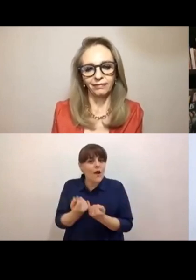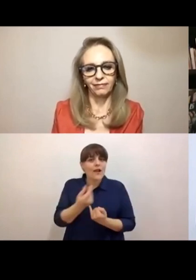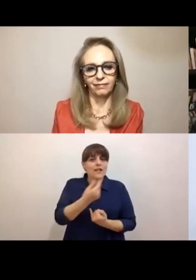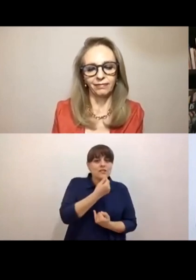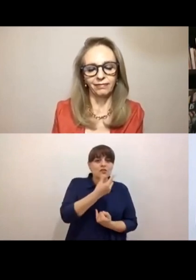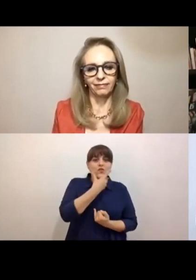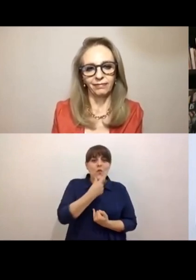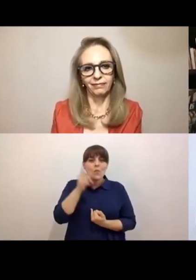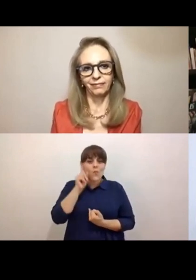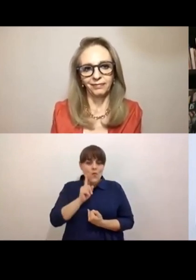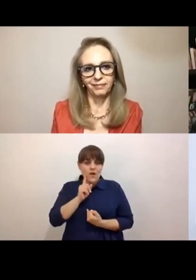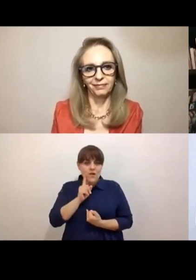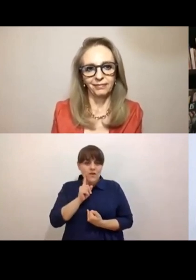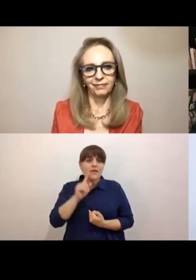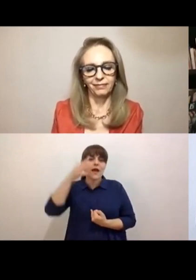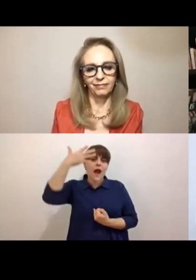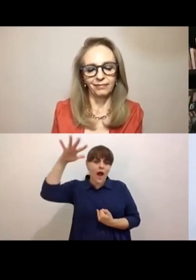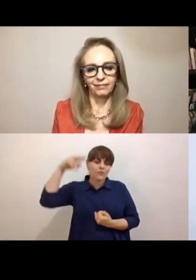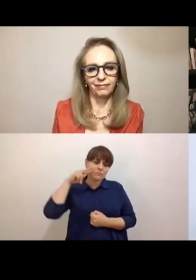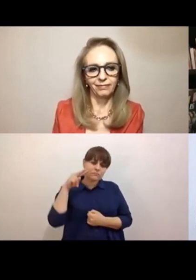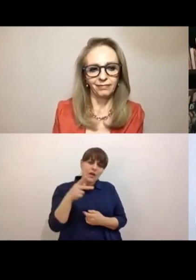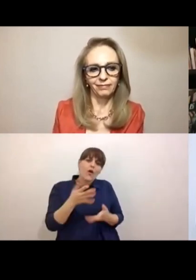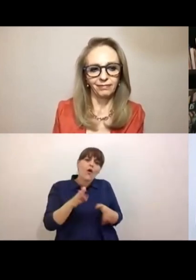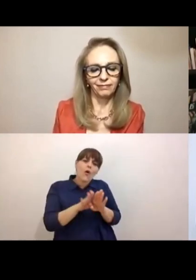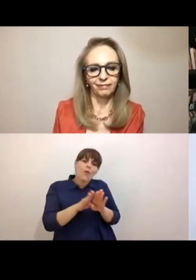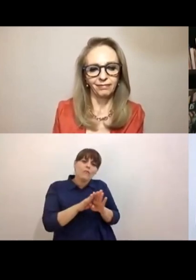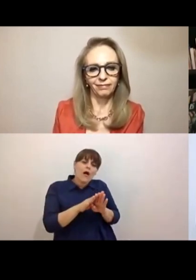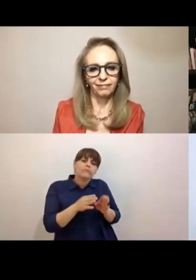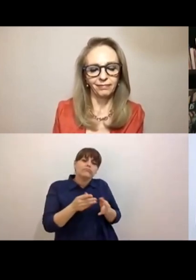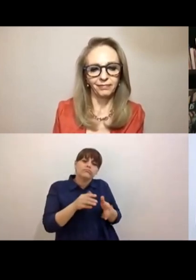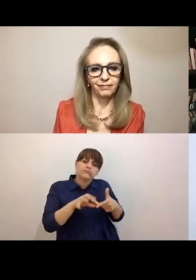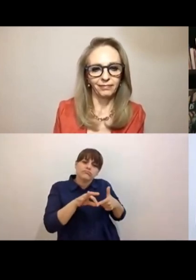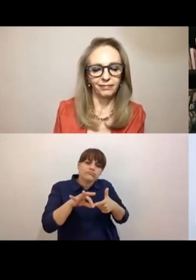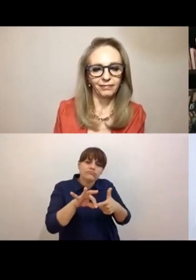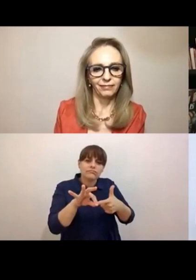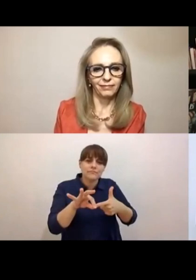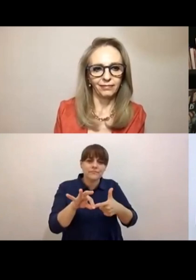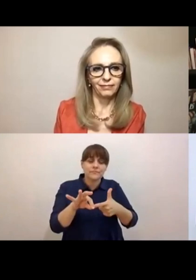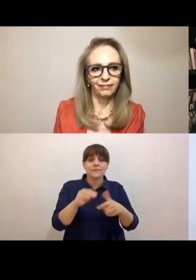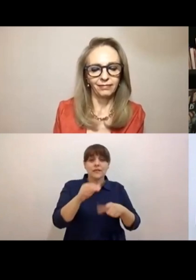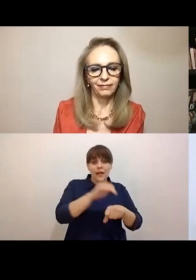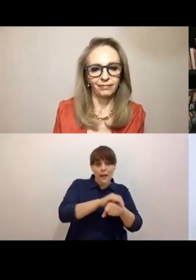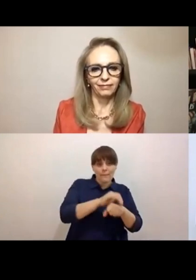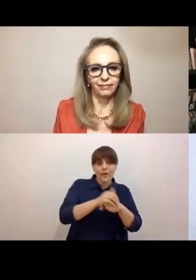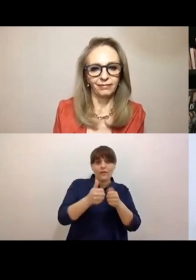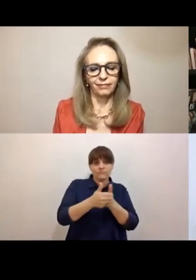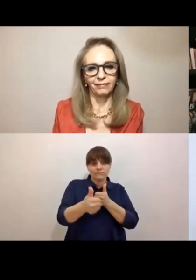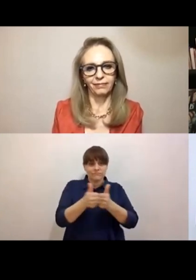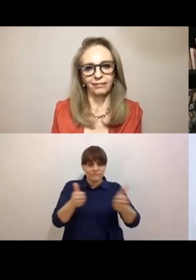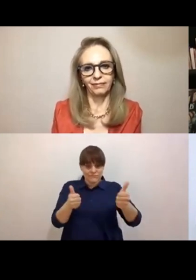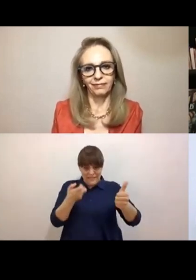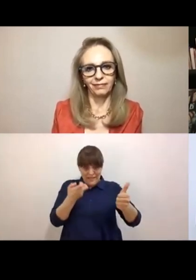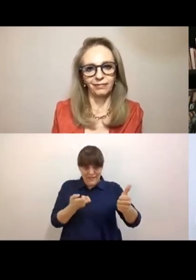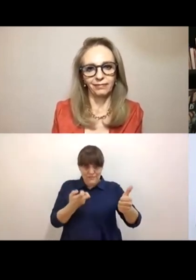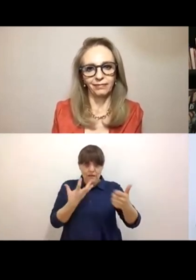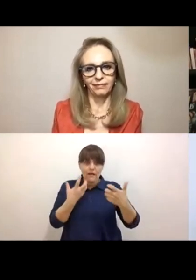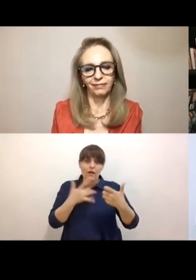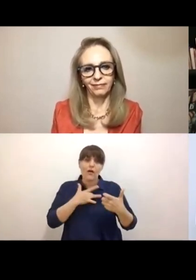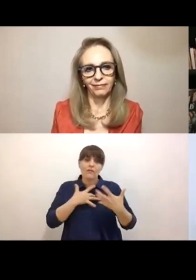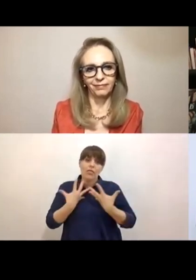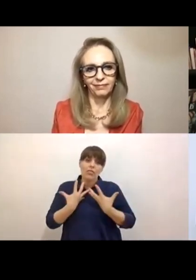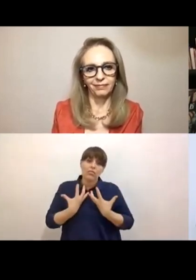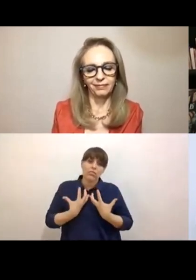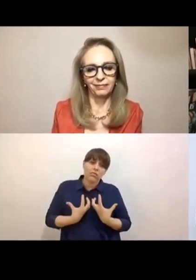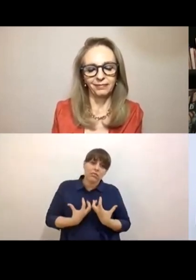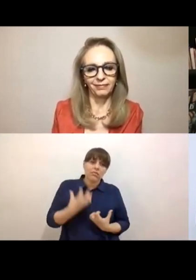adultos educadores. El distanciamiento de los amigos y amigas es una pena que trae tristeza al corazón de los niños y las